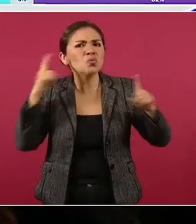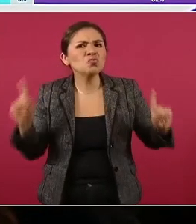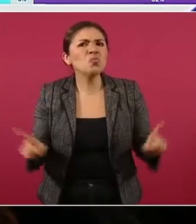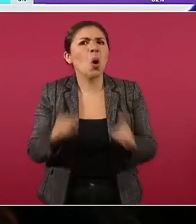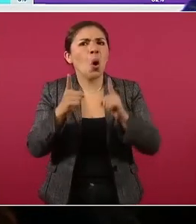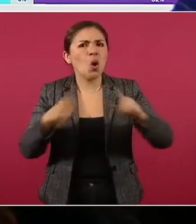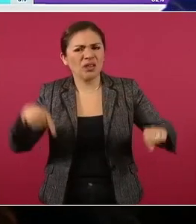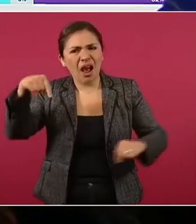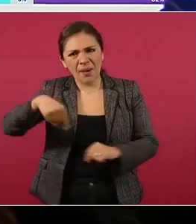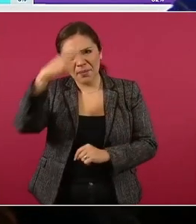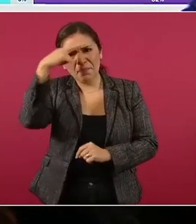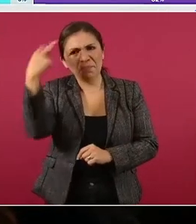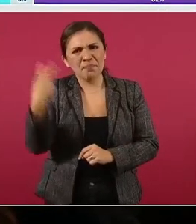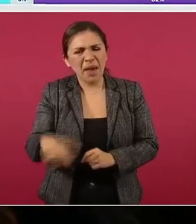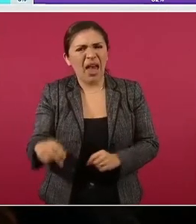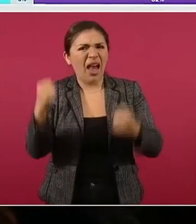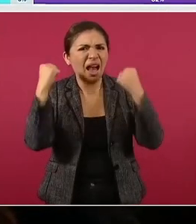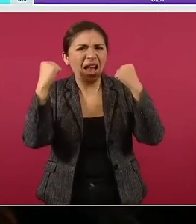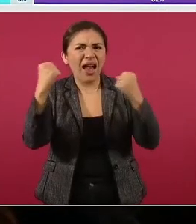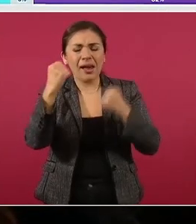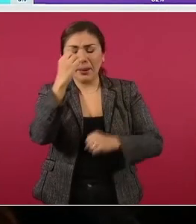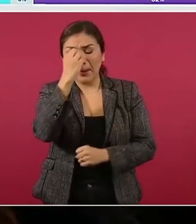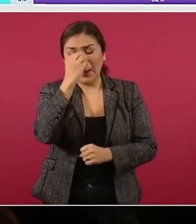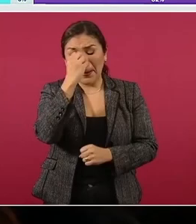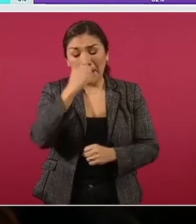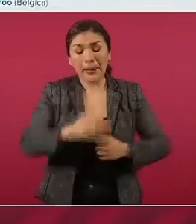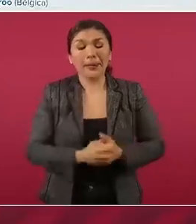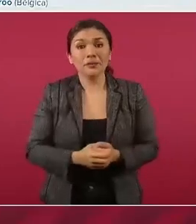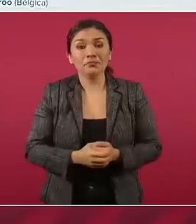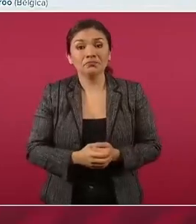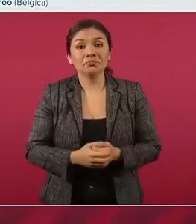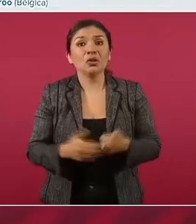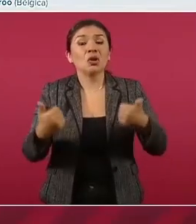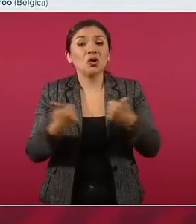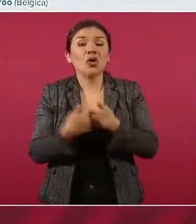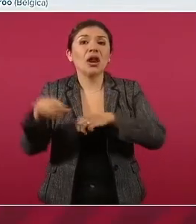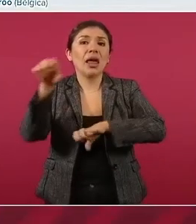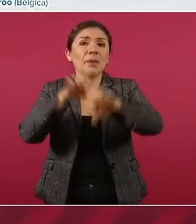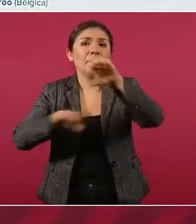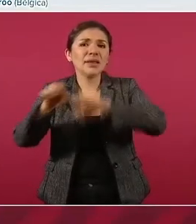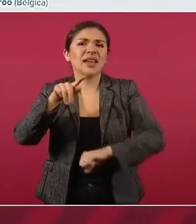televisoras.